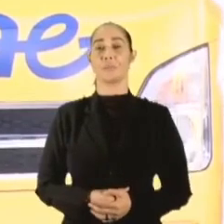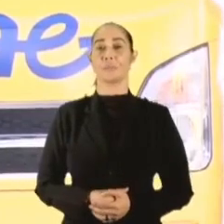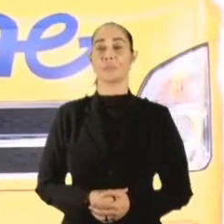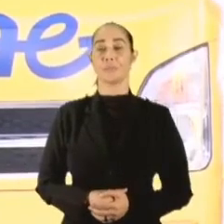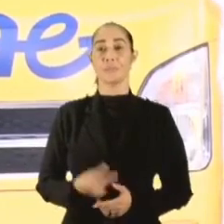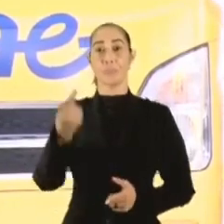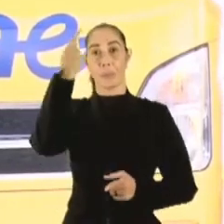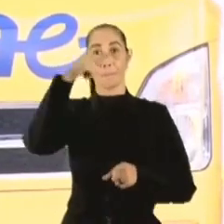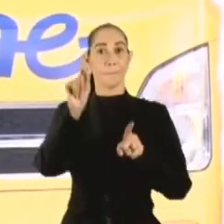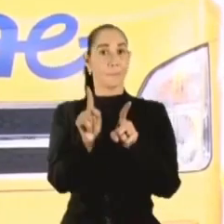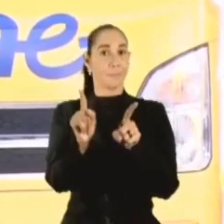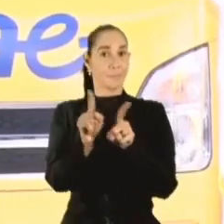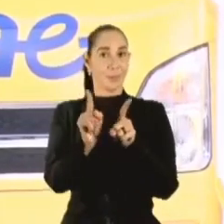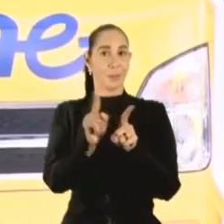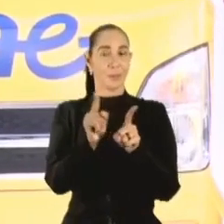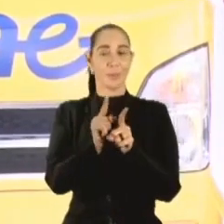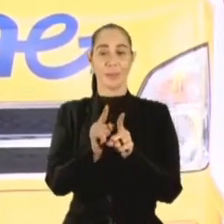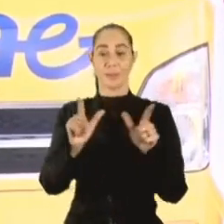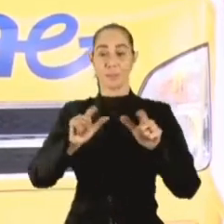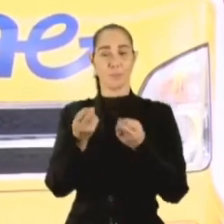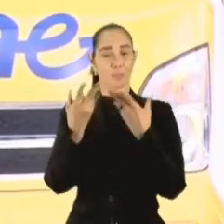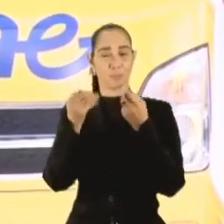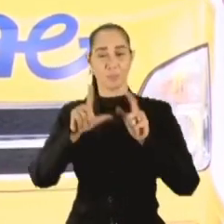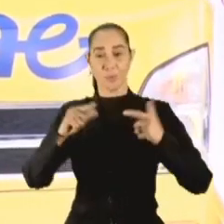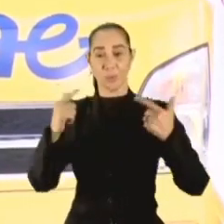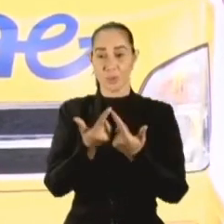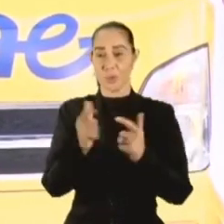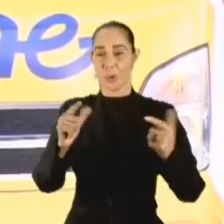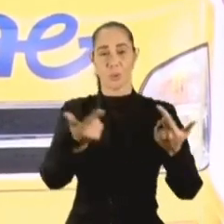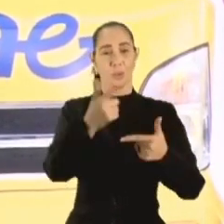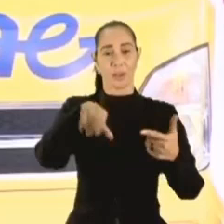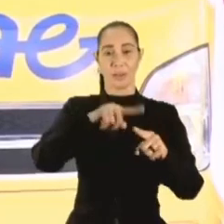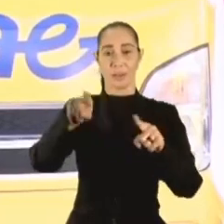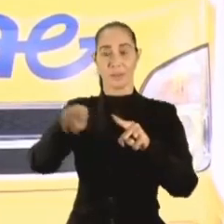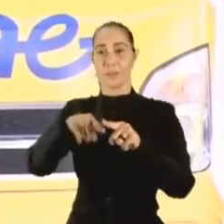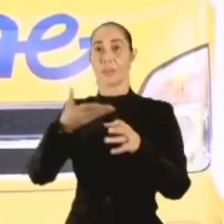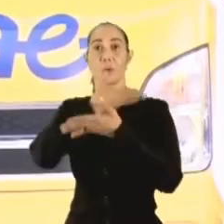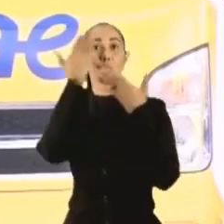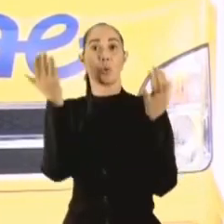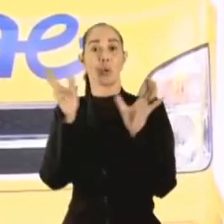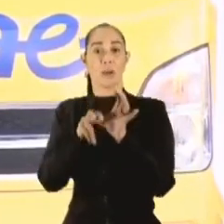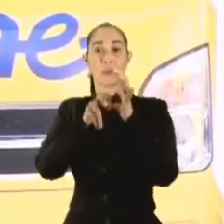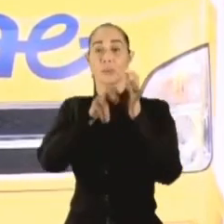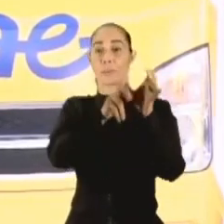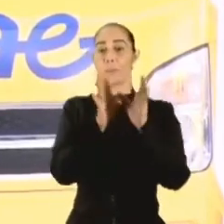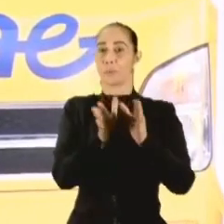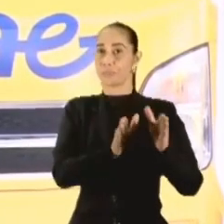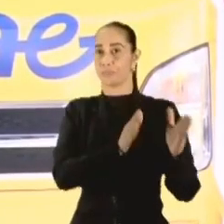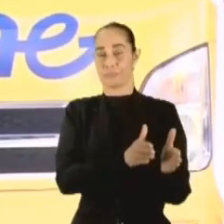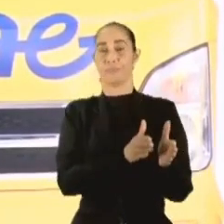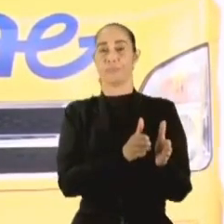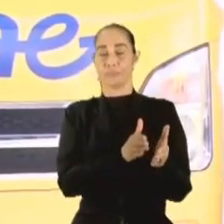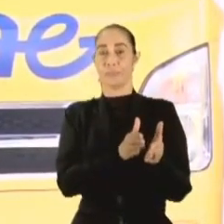Pero además en muchos lugares suburbanos y rurales donde no hay un transporte organizado